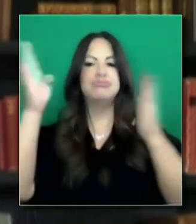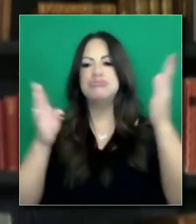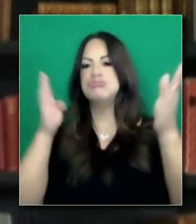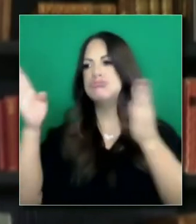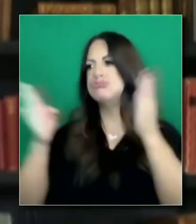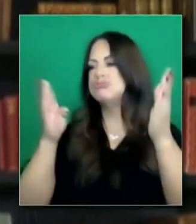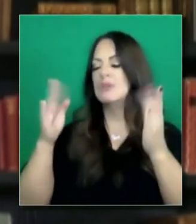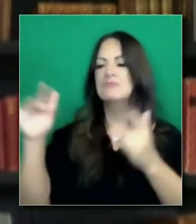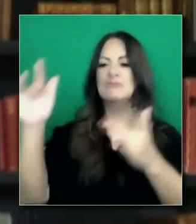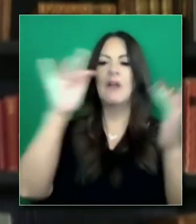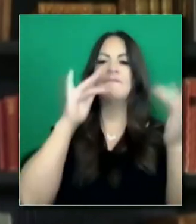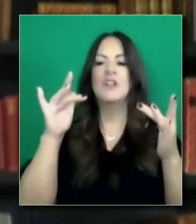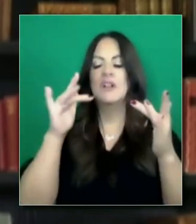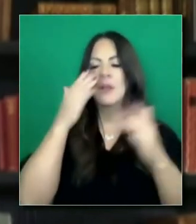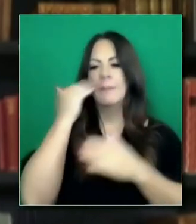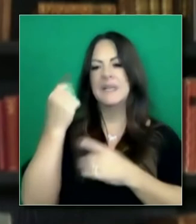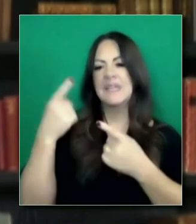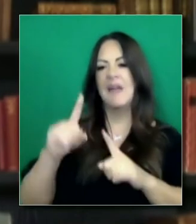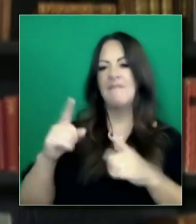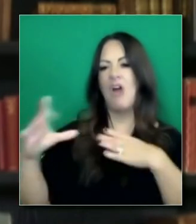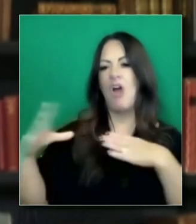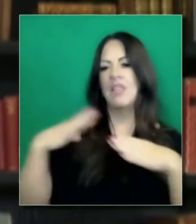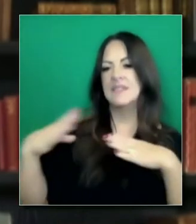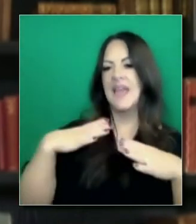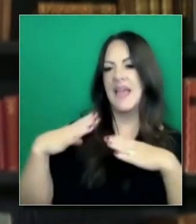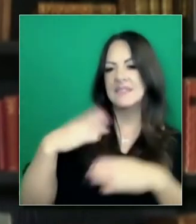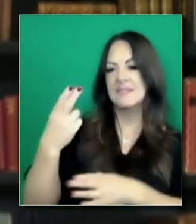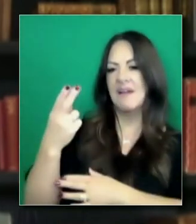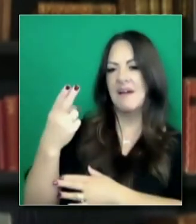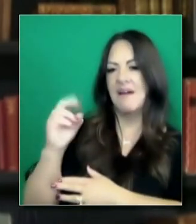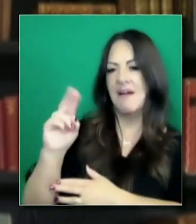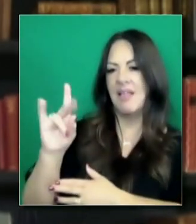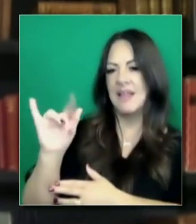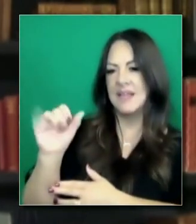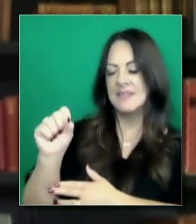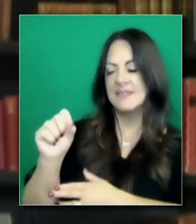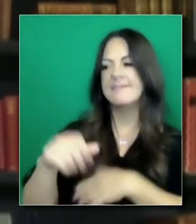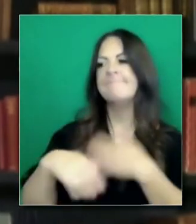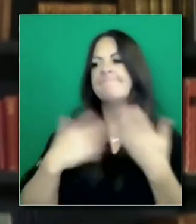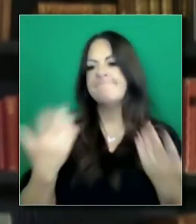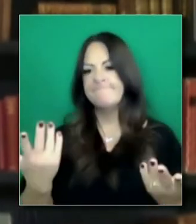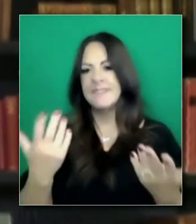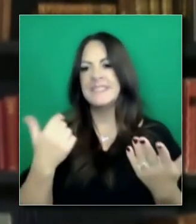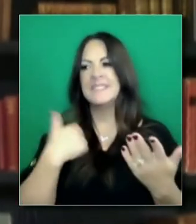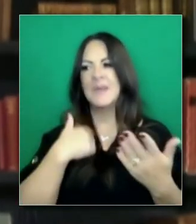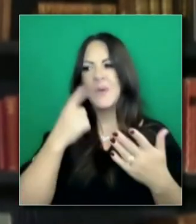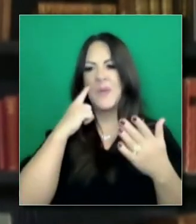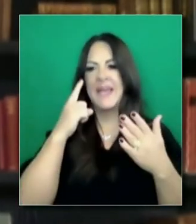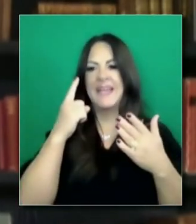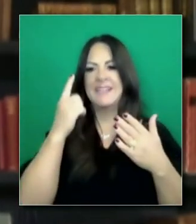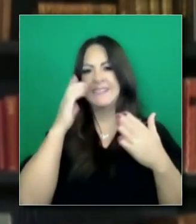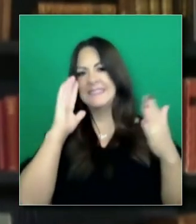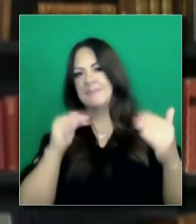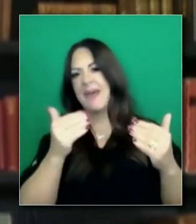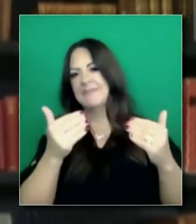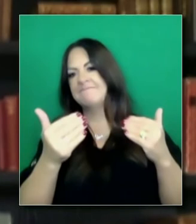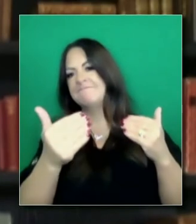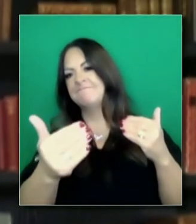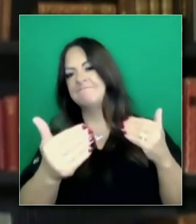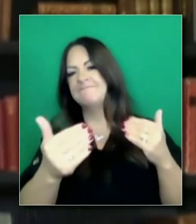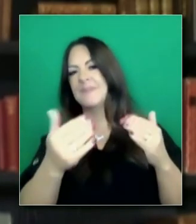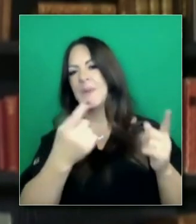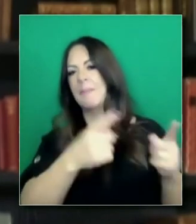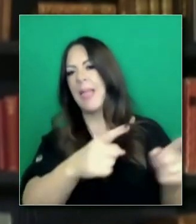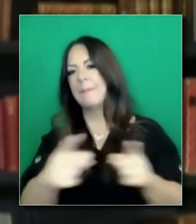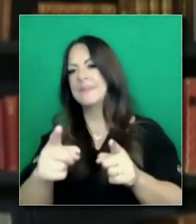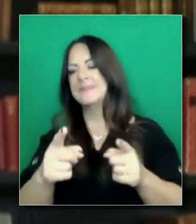muchas personas en el país por las vacaciones de fin de año. Entonces, estamos preparándonos para eso,